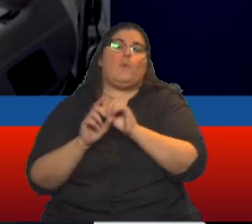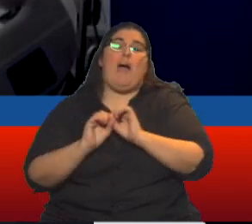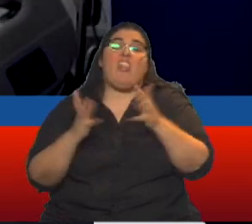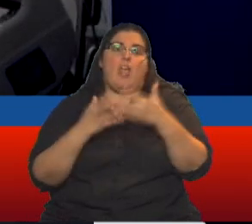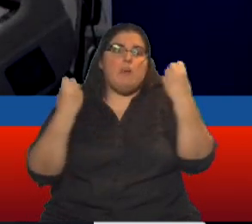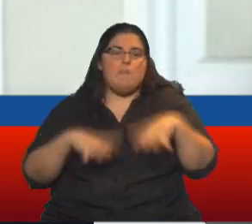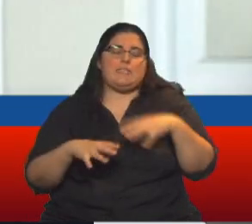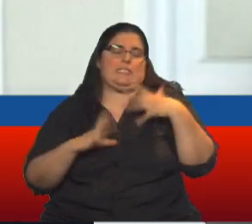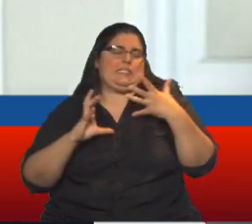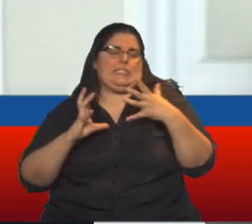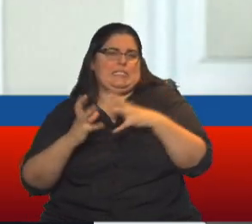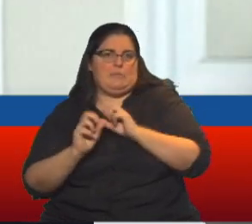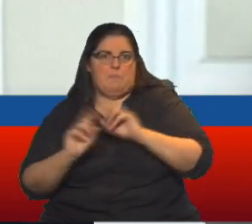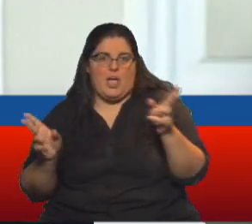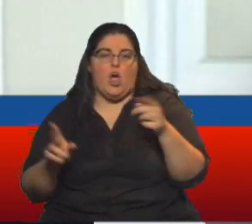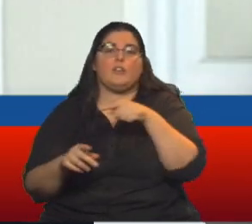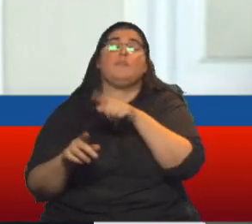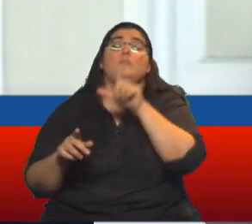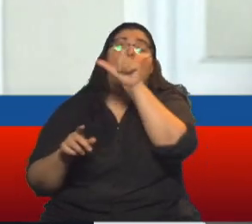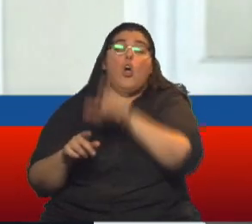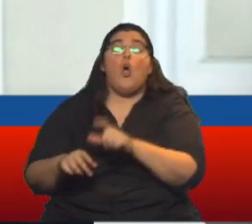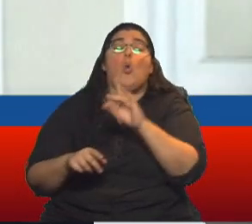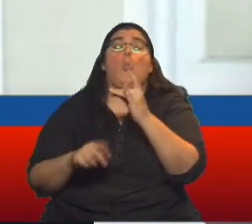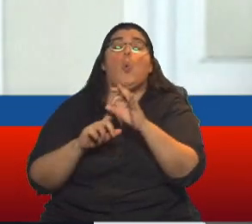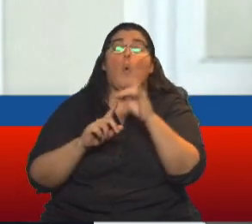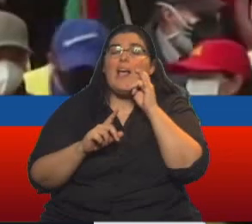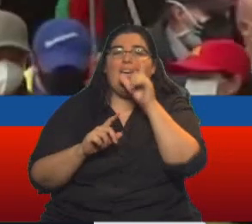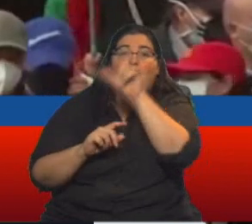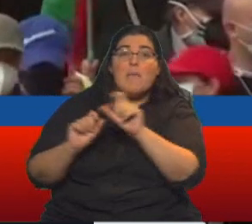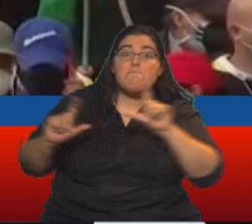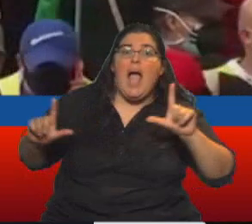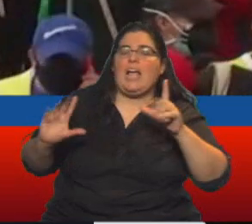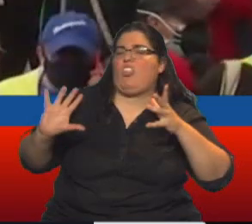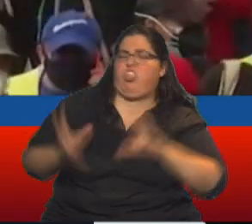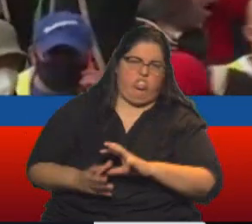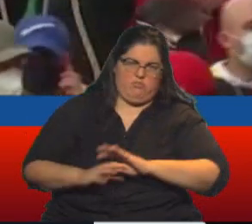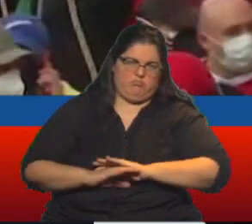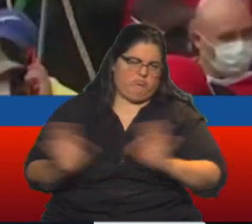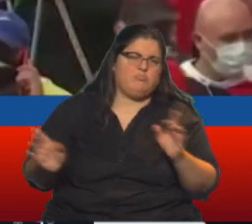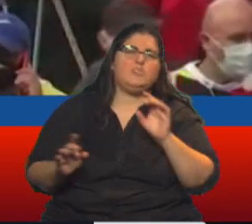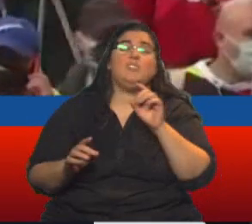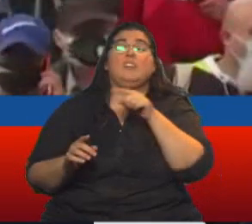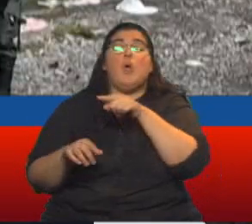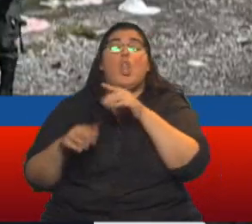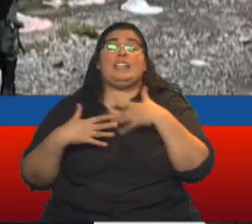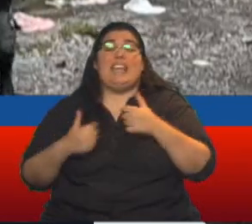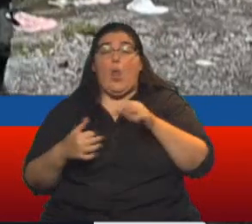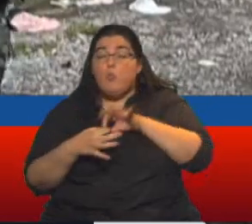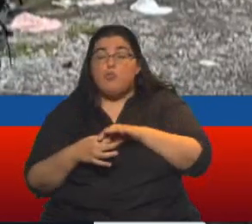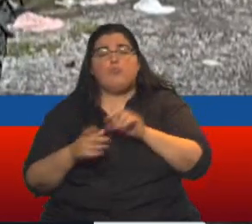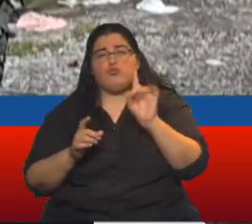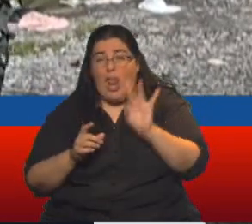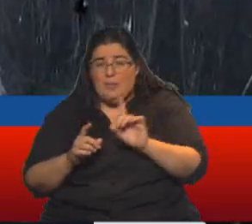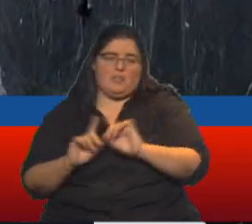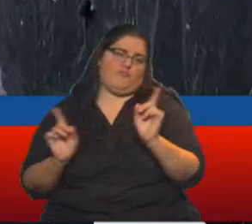pandemia. Y la caída de la imagen de Duque fue estrepitosa, no solo por la gestión de la debacle sanitaria, sino también